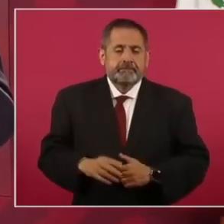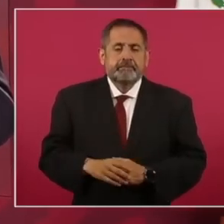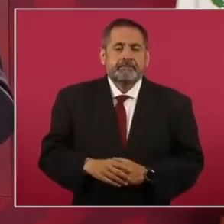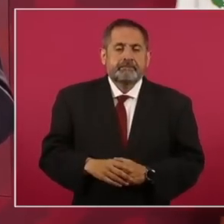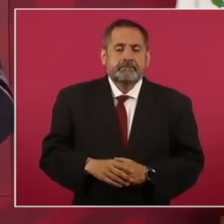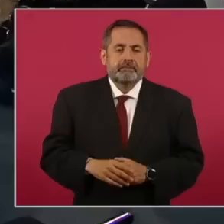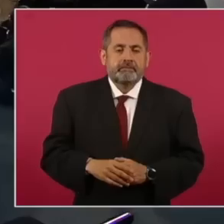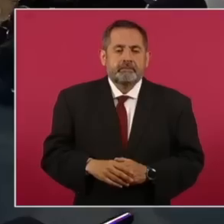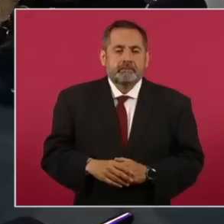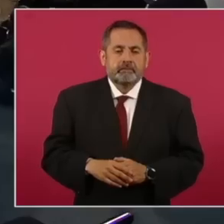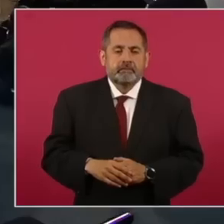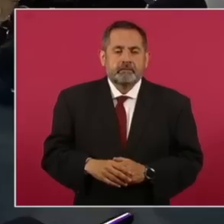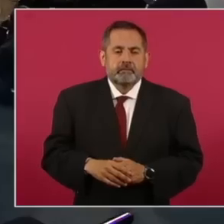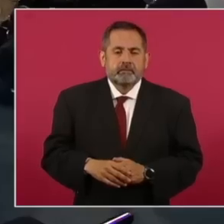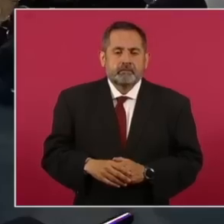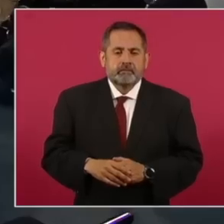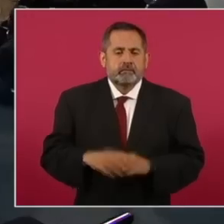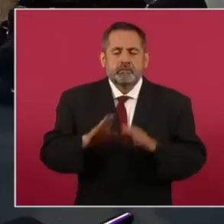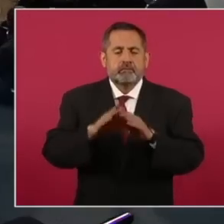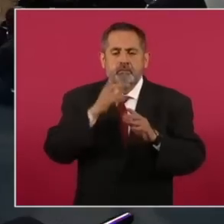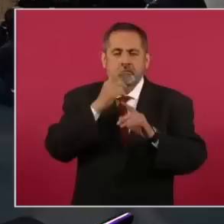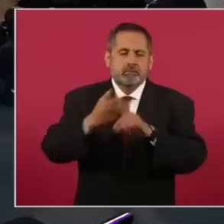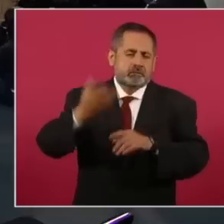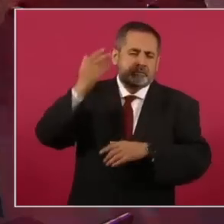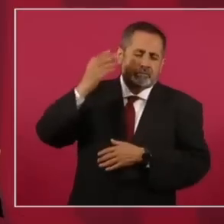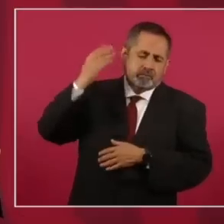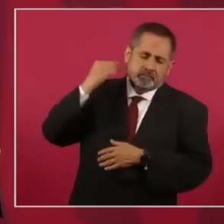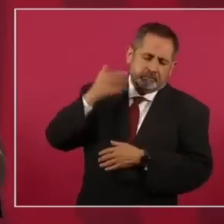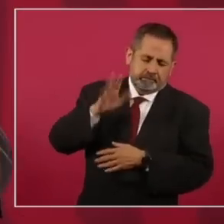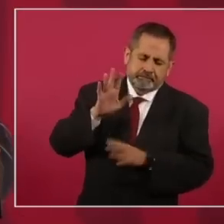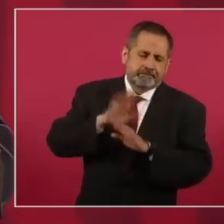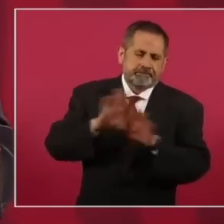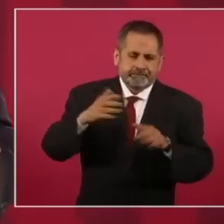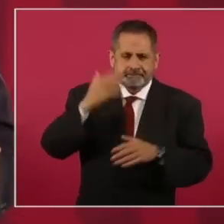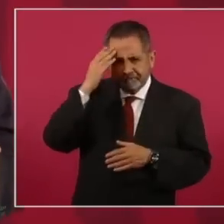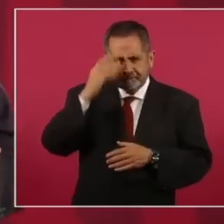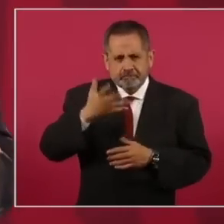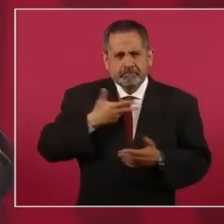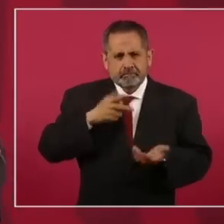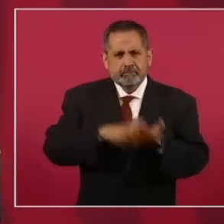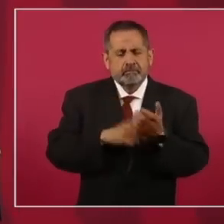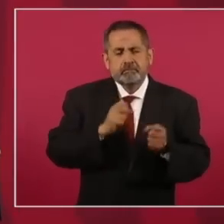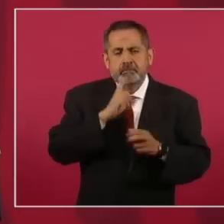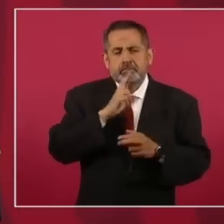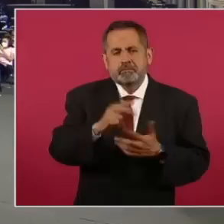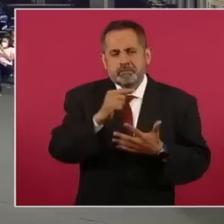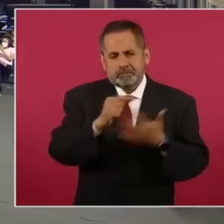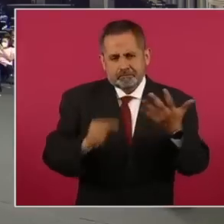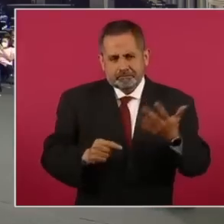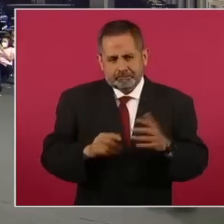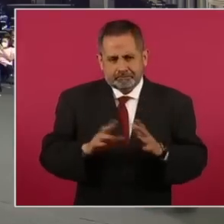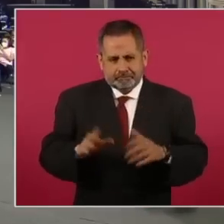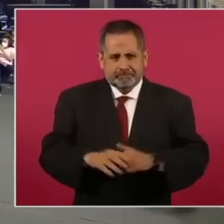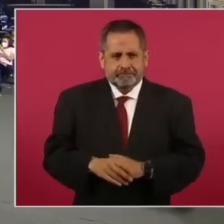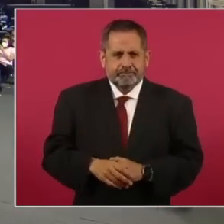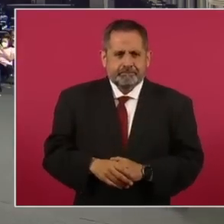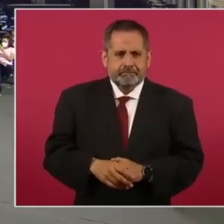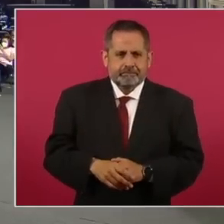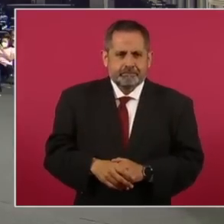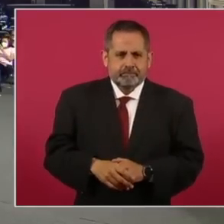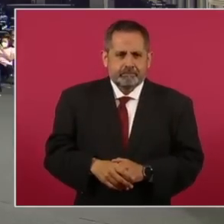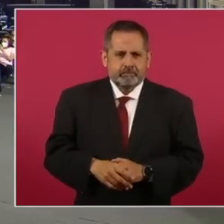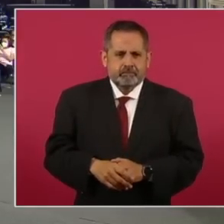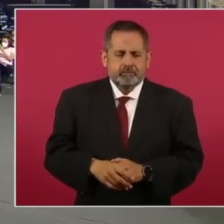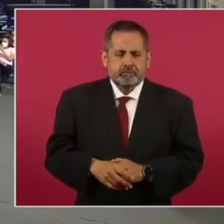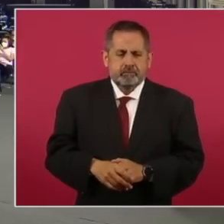No voy a hablar de cómo se hacía antes, pero ya tengo muchos reportes. Lo dejamos. Entonces,